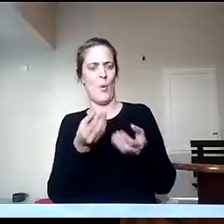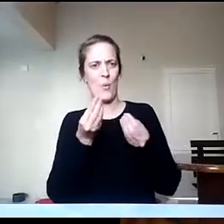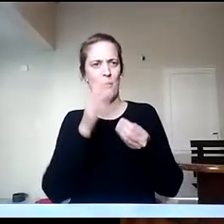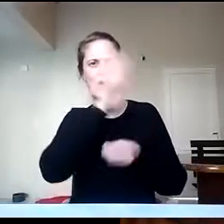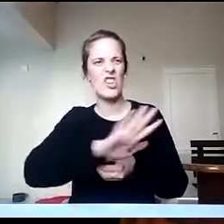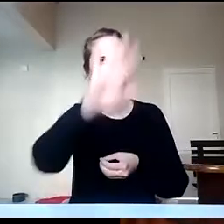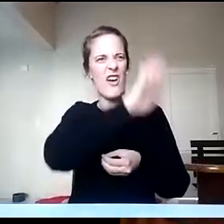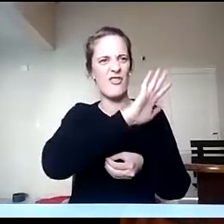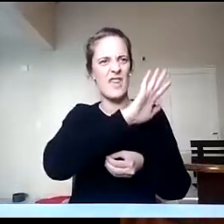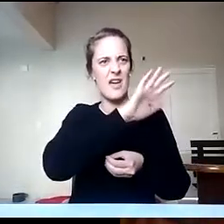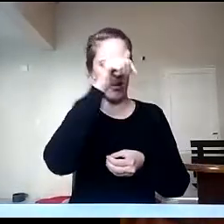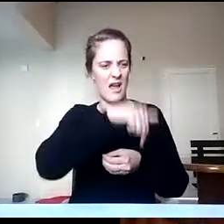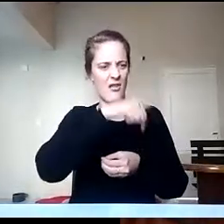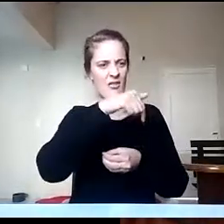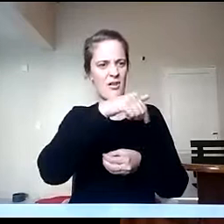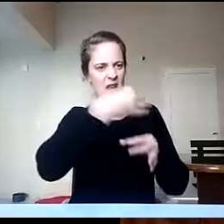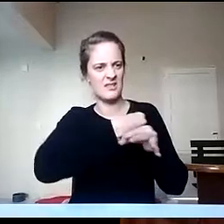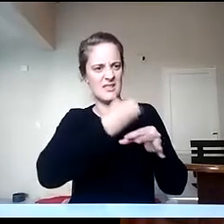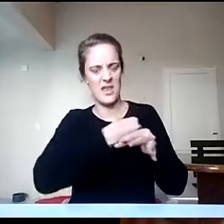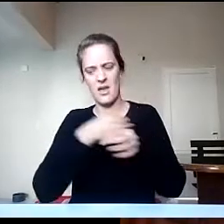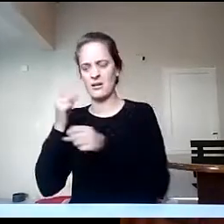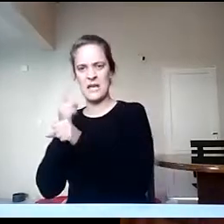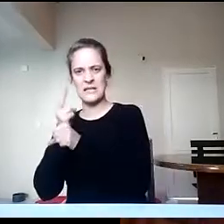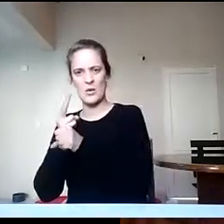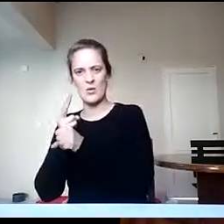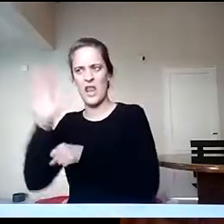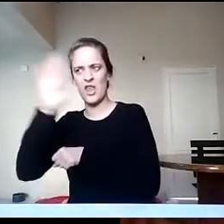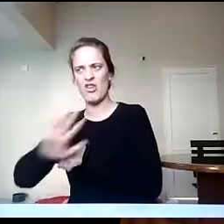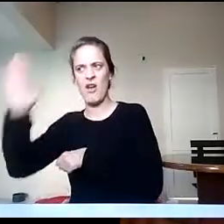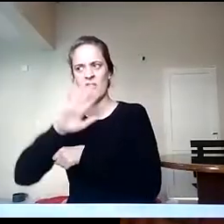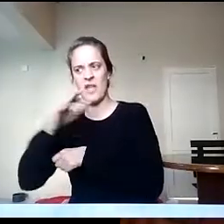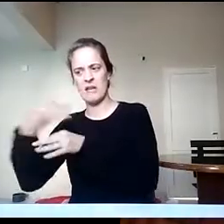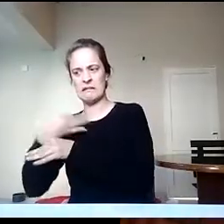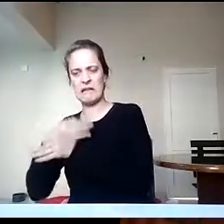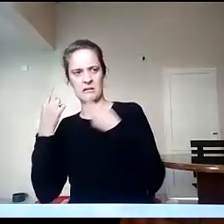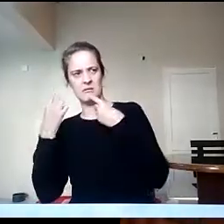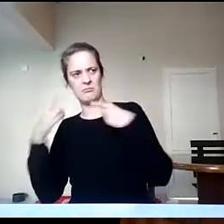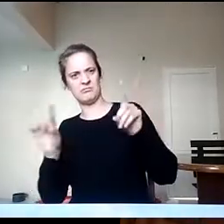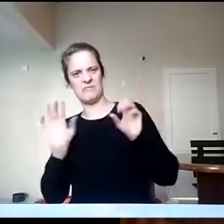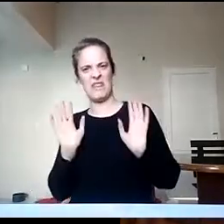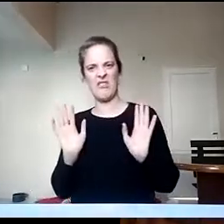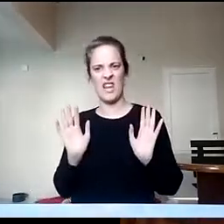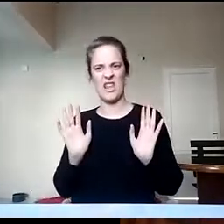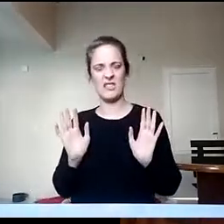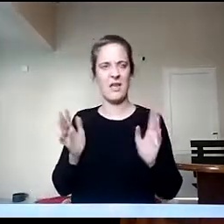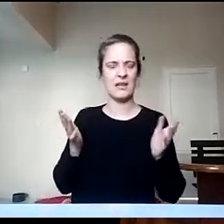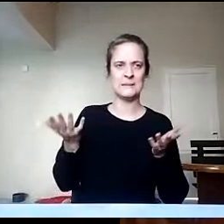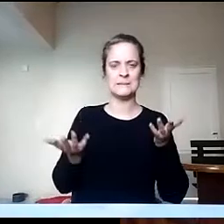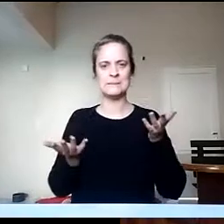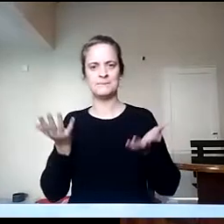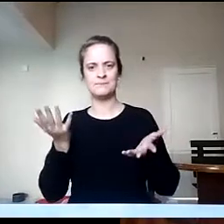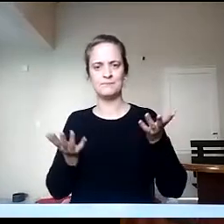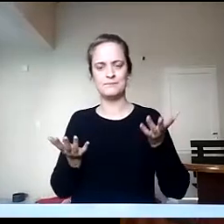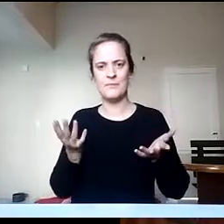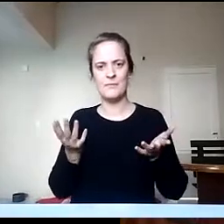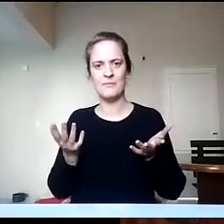secundaria. Quizás como alumno nos gustaba, había algunos temas que nos tomaban más la atención que otros, pero